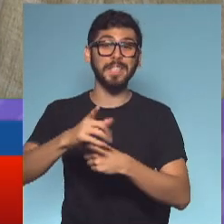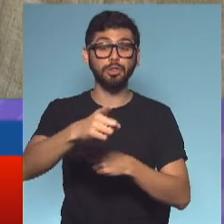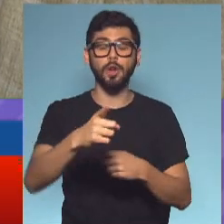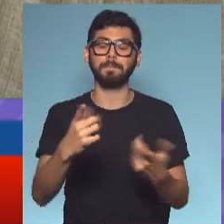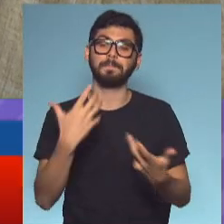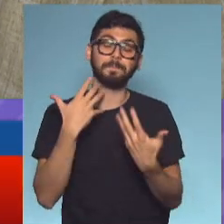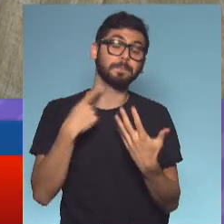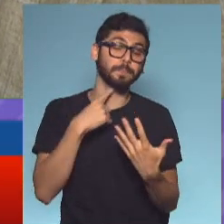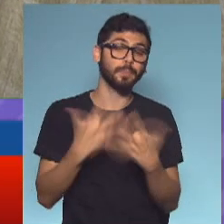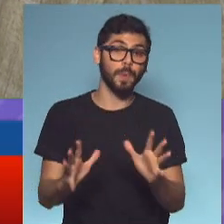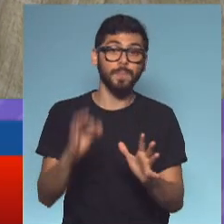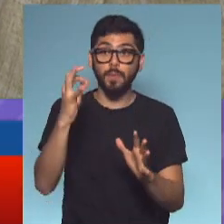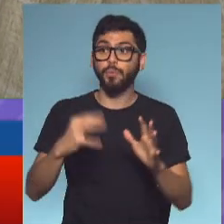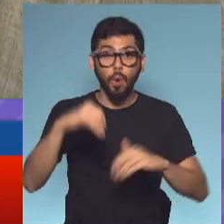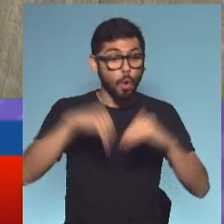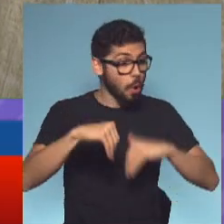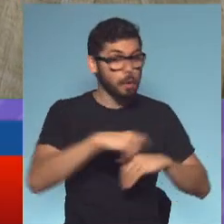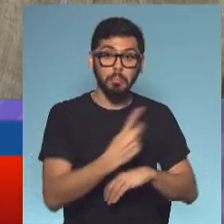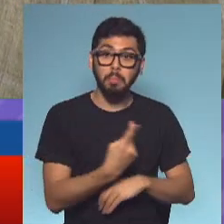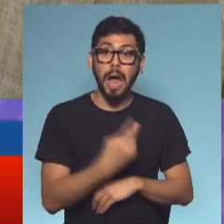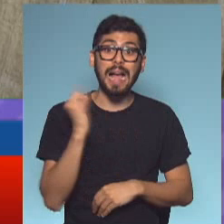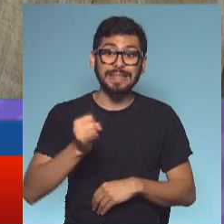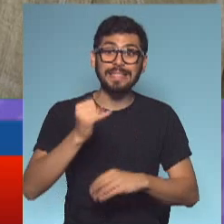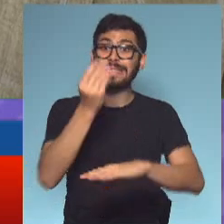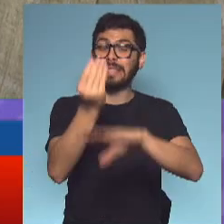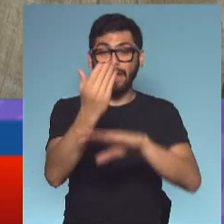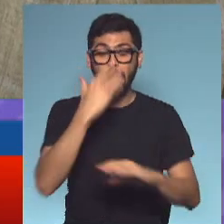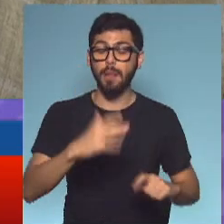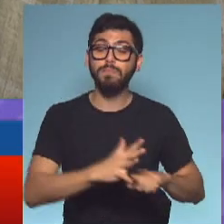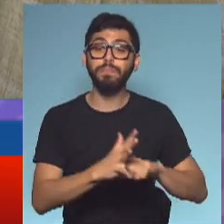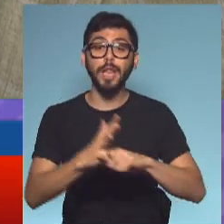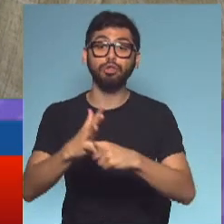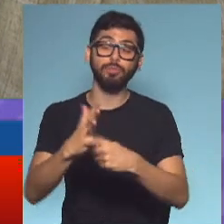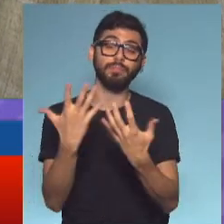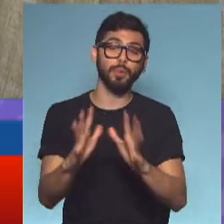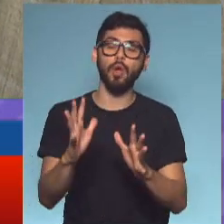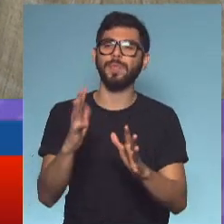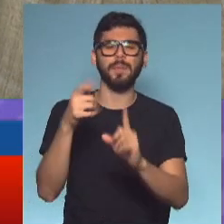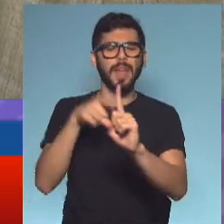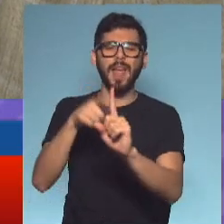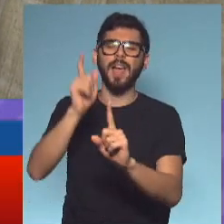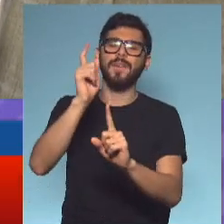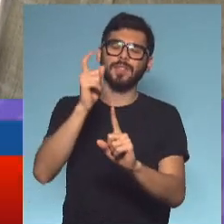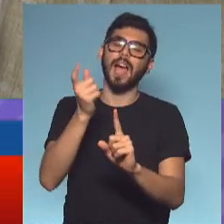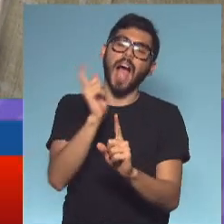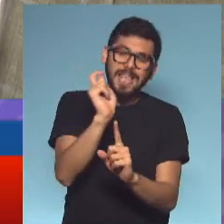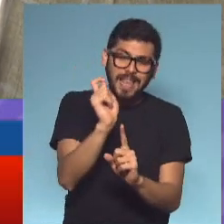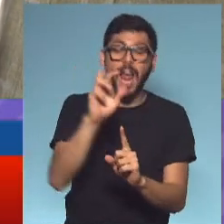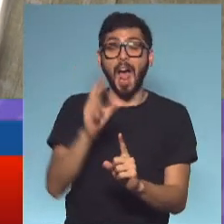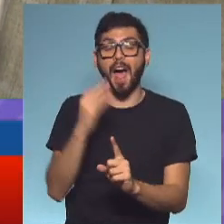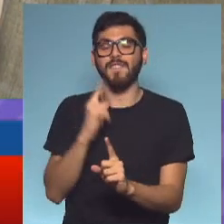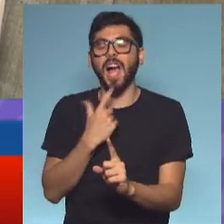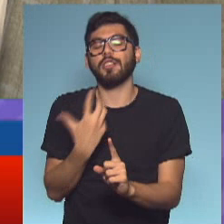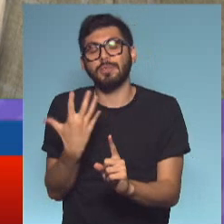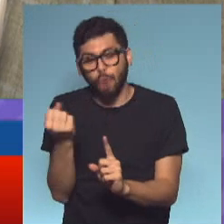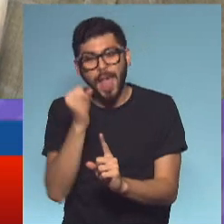pese a que había llegado con un amplísimo consenso de lo que se está hablando, no es del nombre propio, aunque sí en este caso, sino